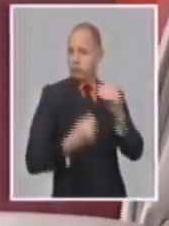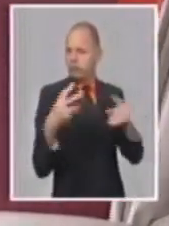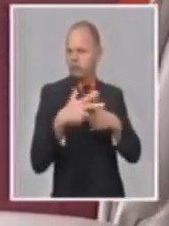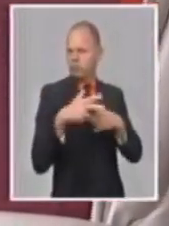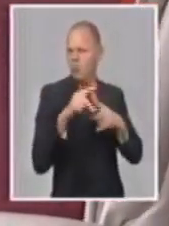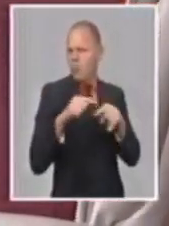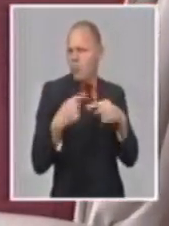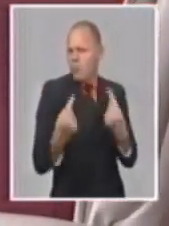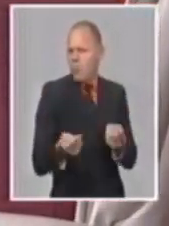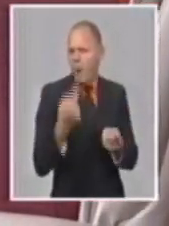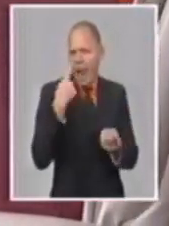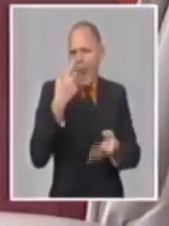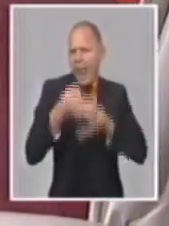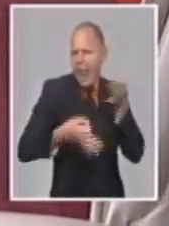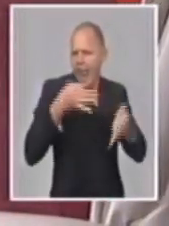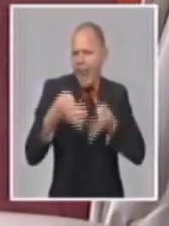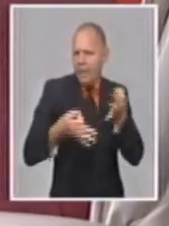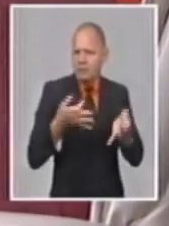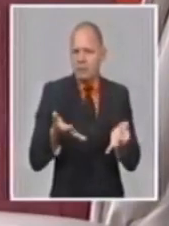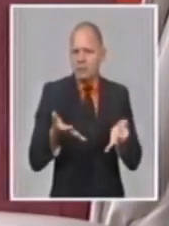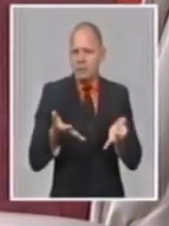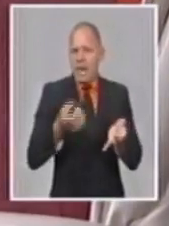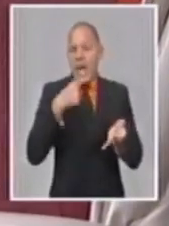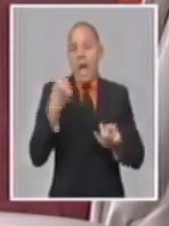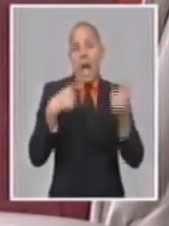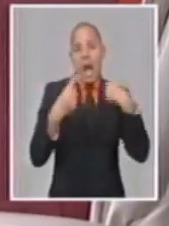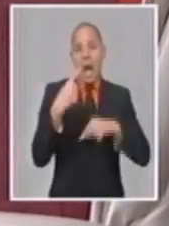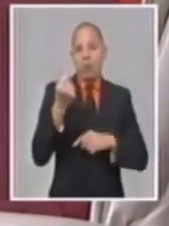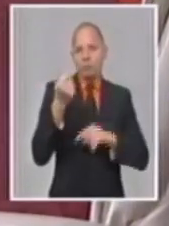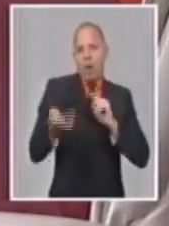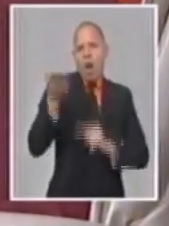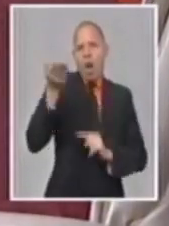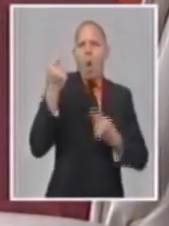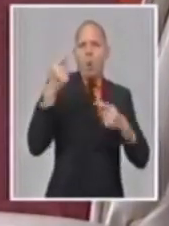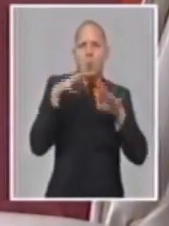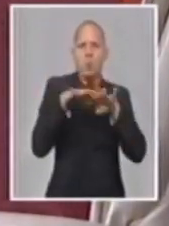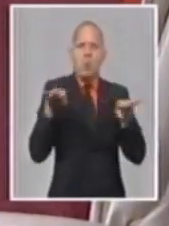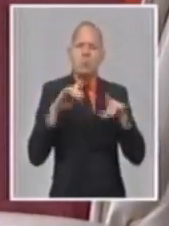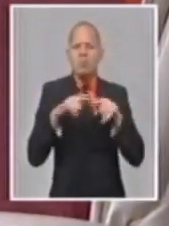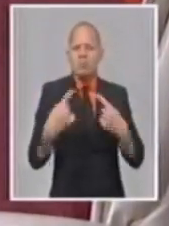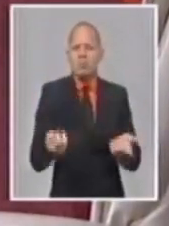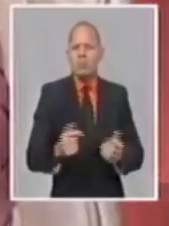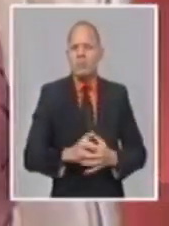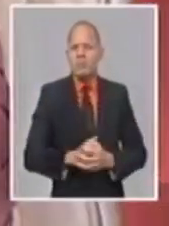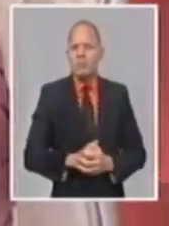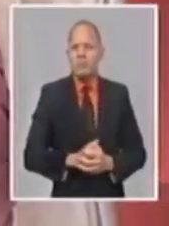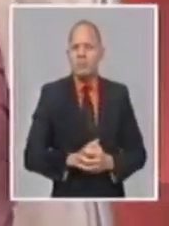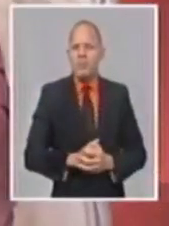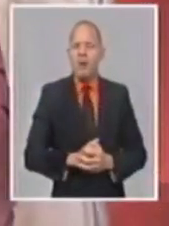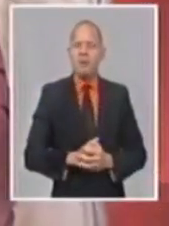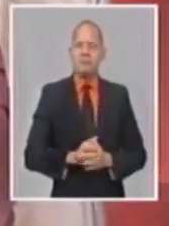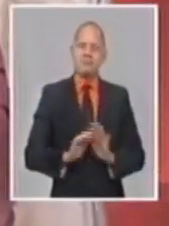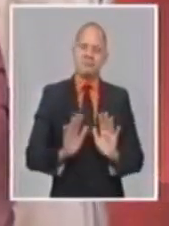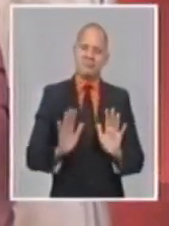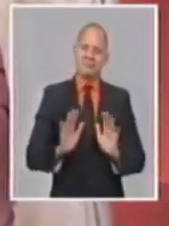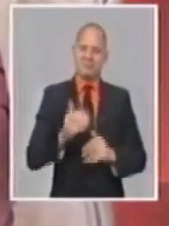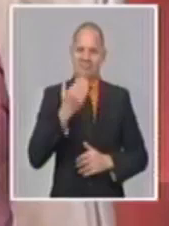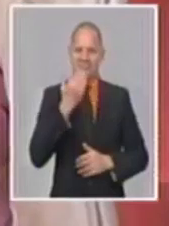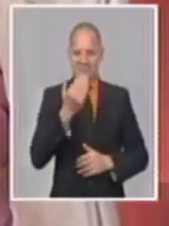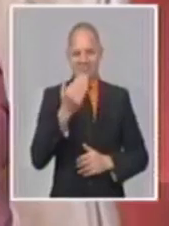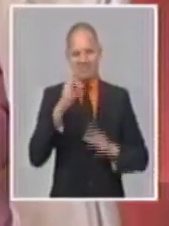esta reforma actual de precios en el país? ¿Por qué suben unos precios y otros se mantienen? Sí, Randy, bueno,